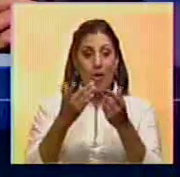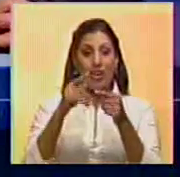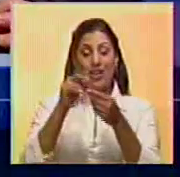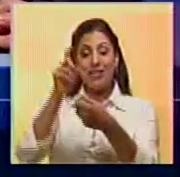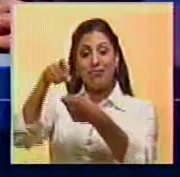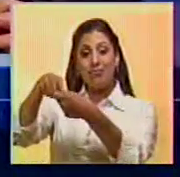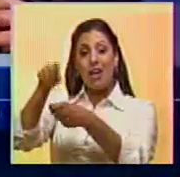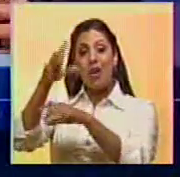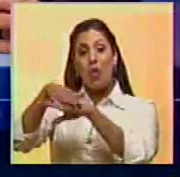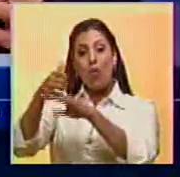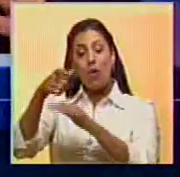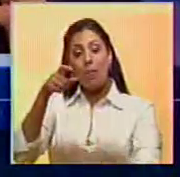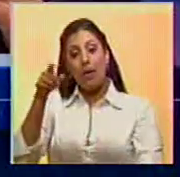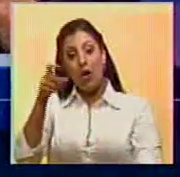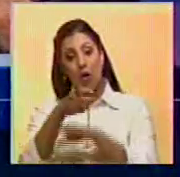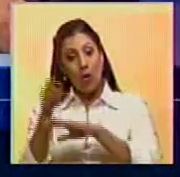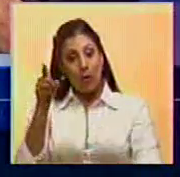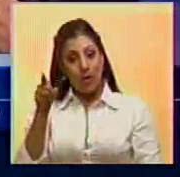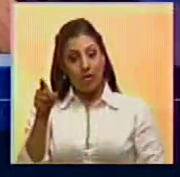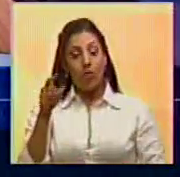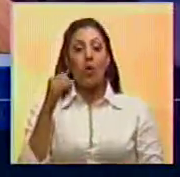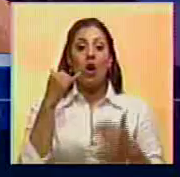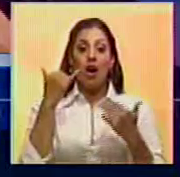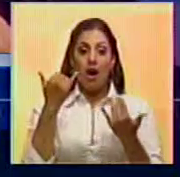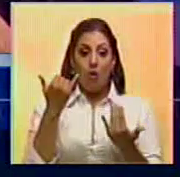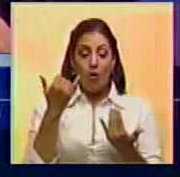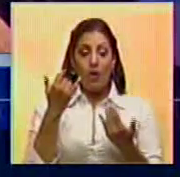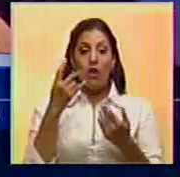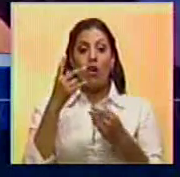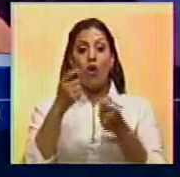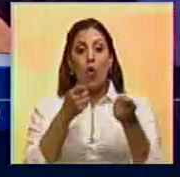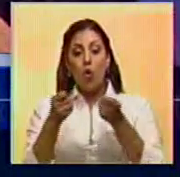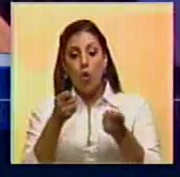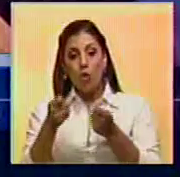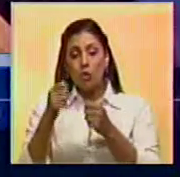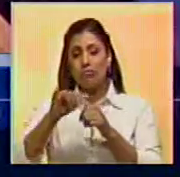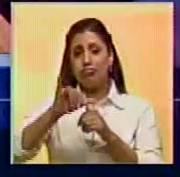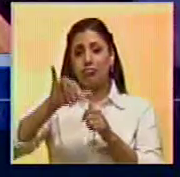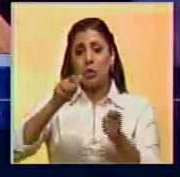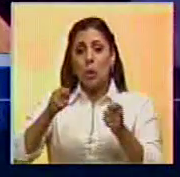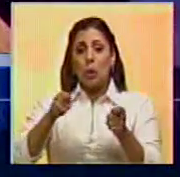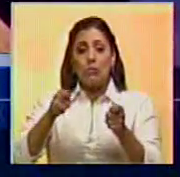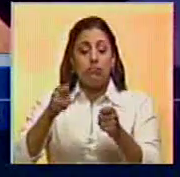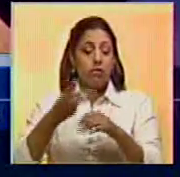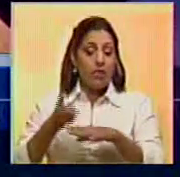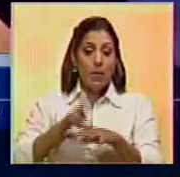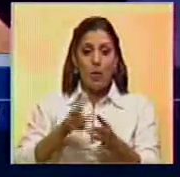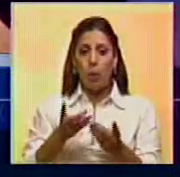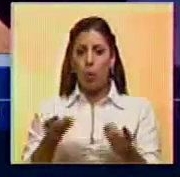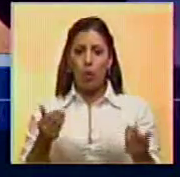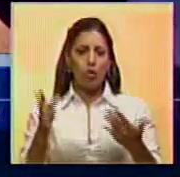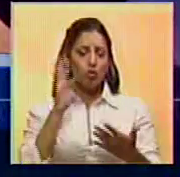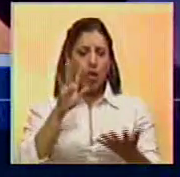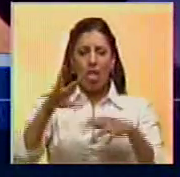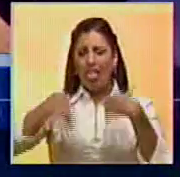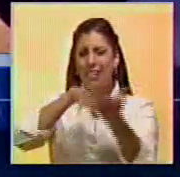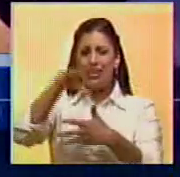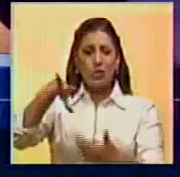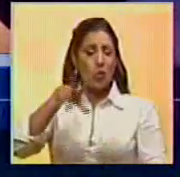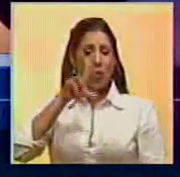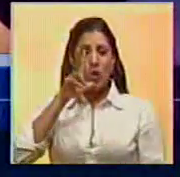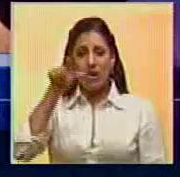públicas que el gobierno ha adelantado, a las políticas de controles excesivos, discrecionales y desordenados,